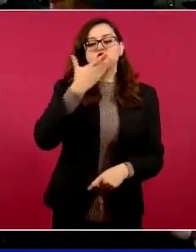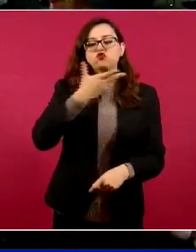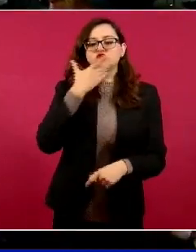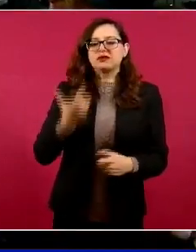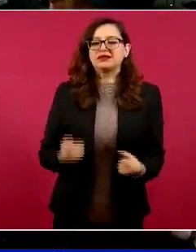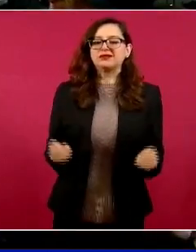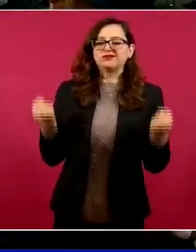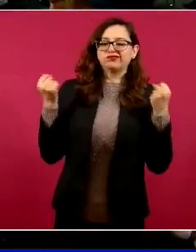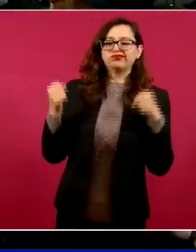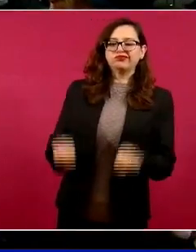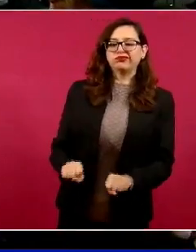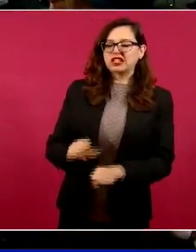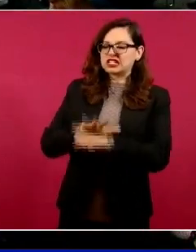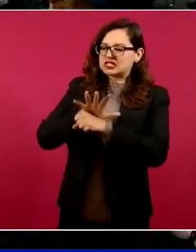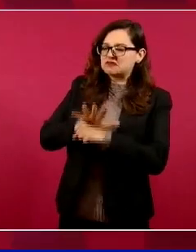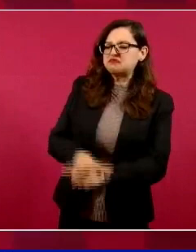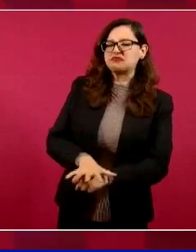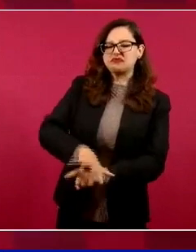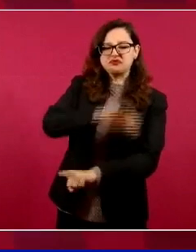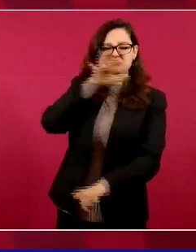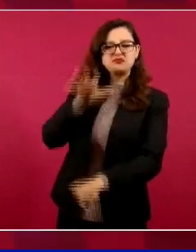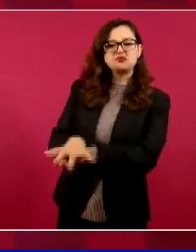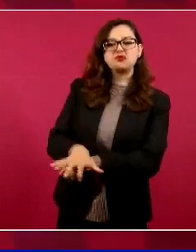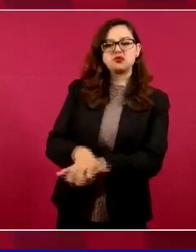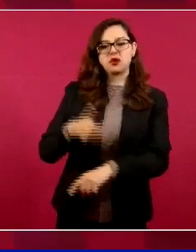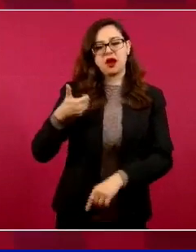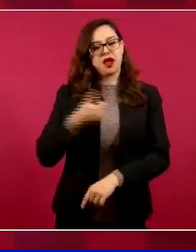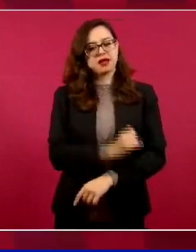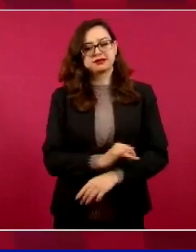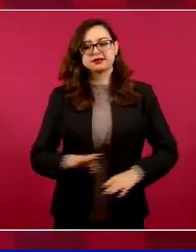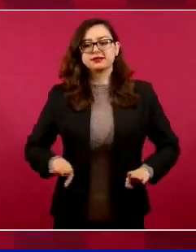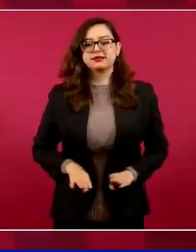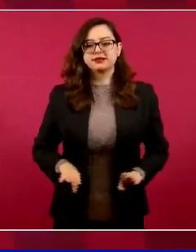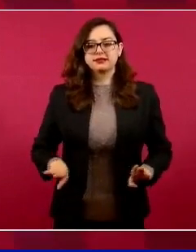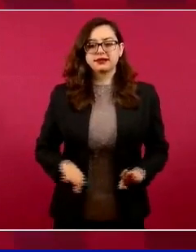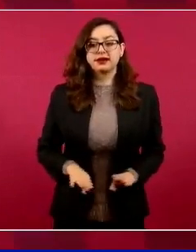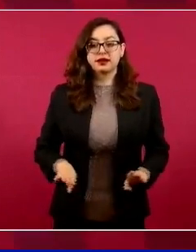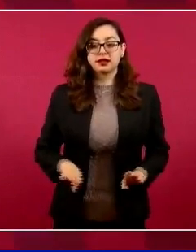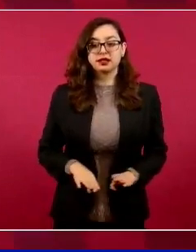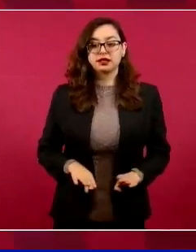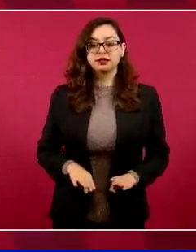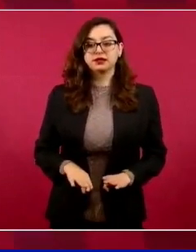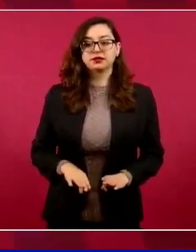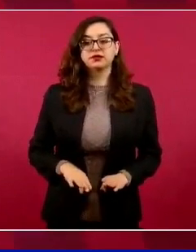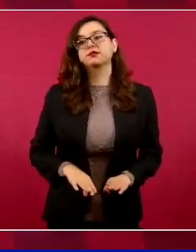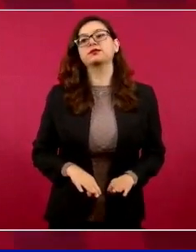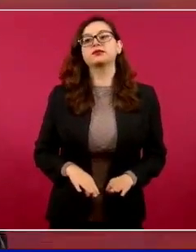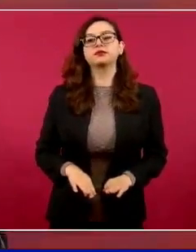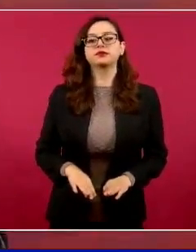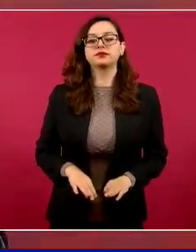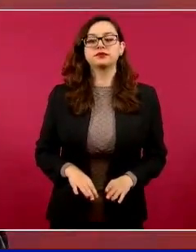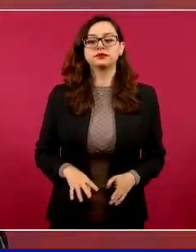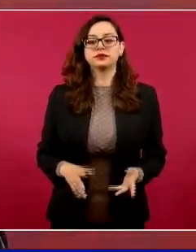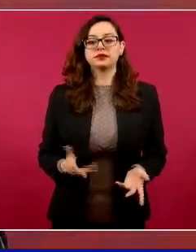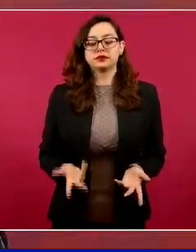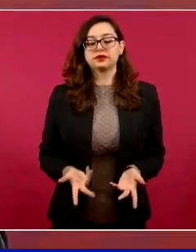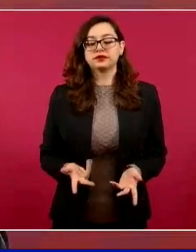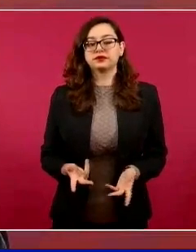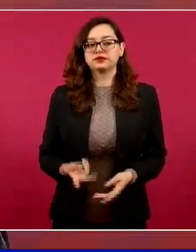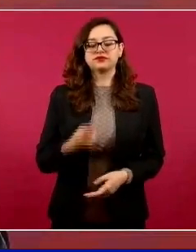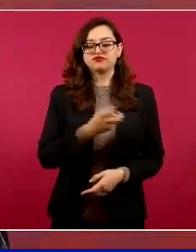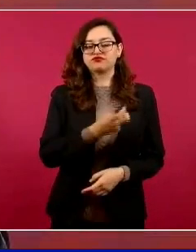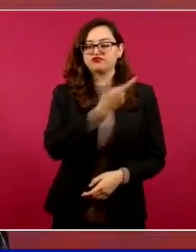en este aspecto y en otro y